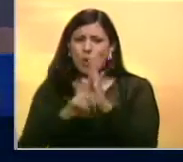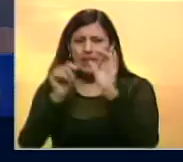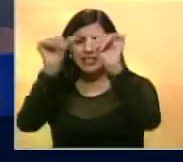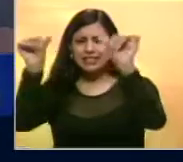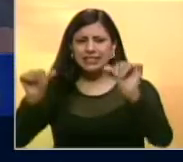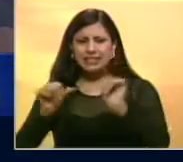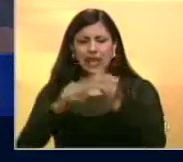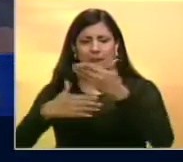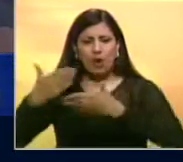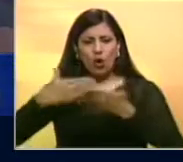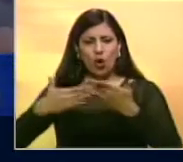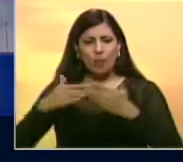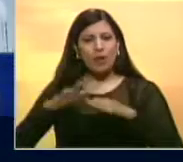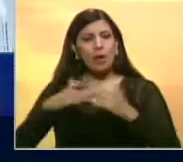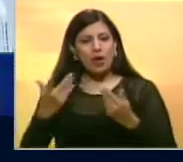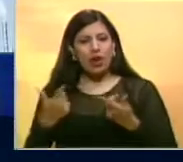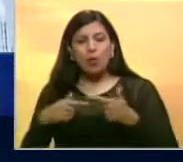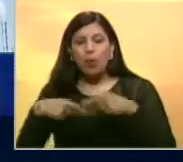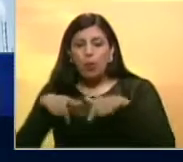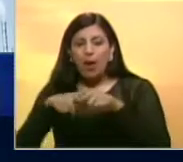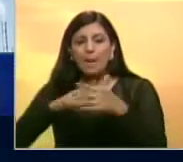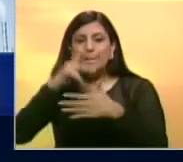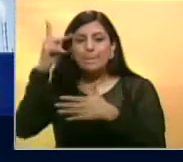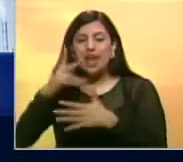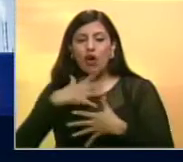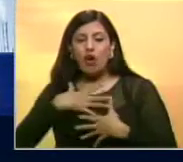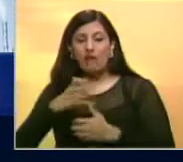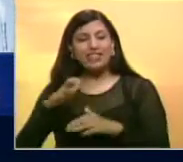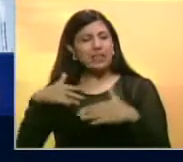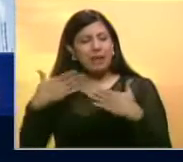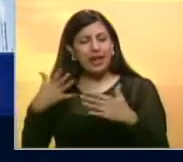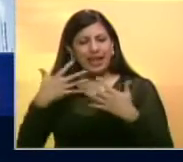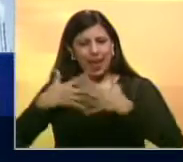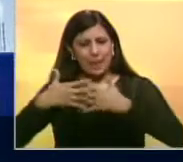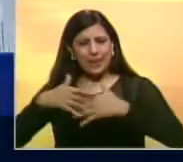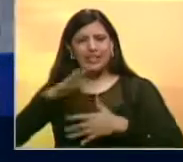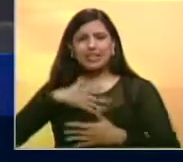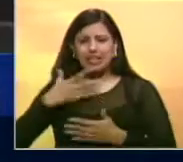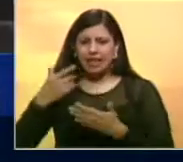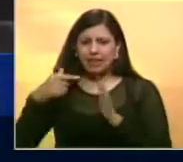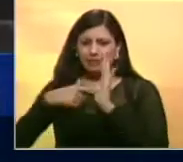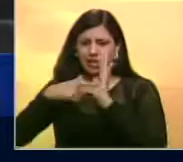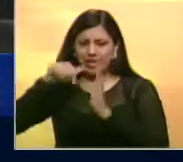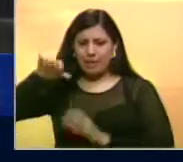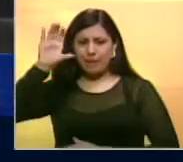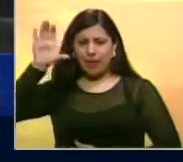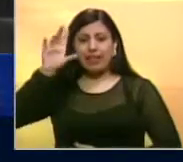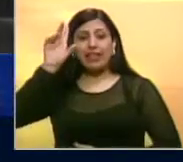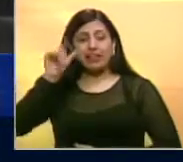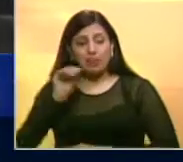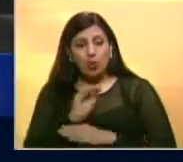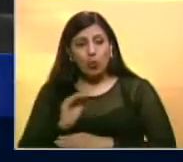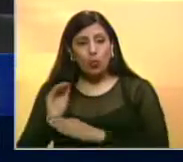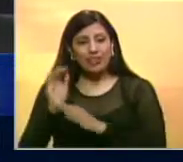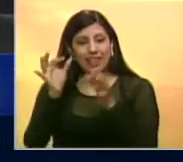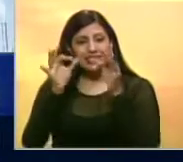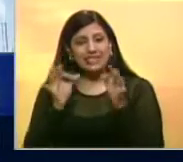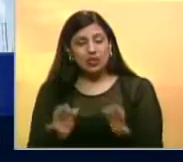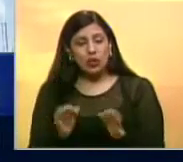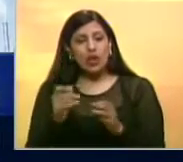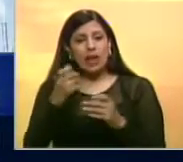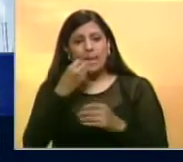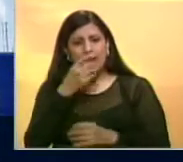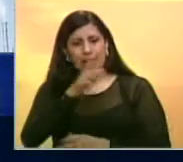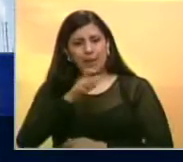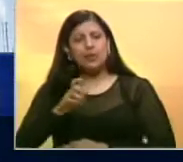sistema económico en general, crear un plan confiable para que las empresas quieran invertir en el país, garantizar la seguridad de los bienes personales